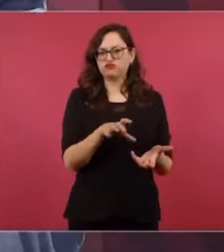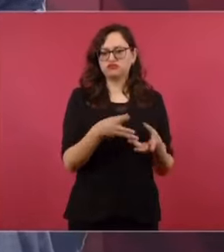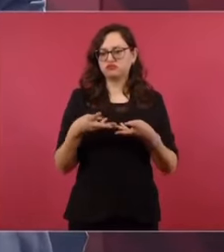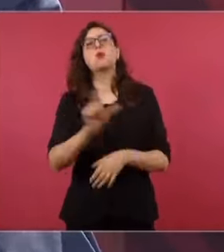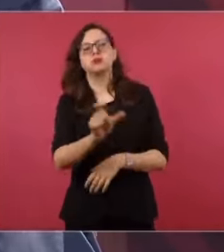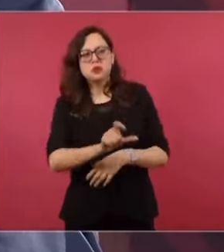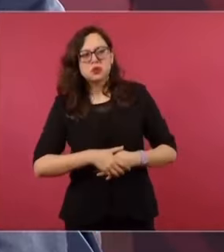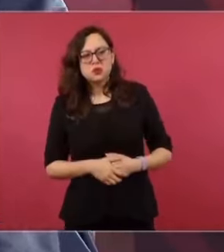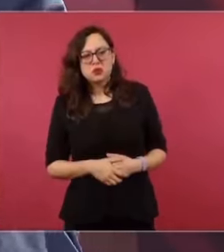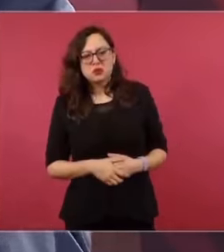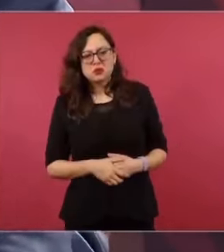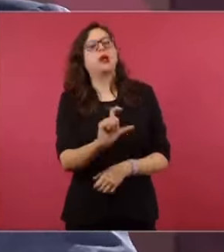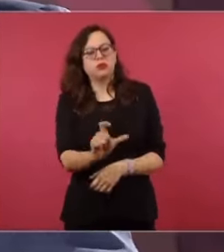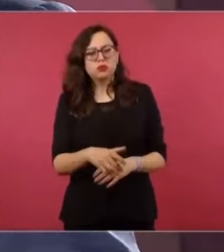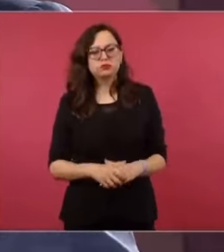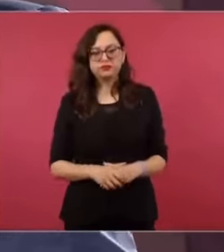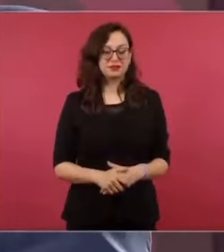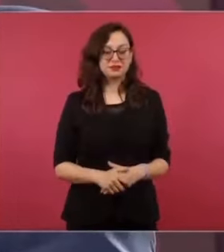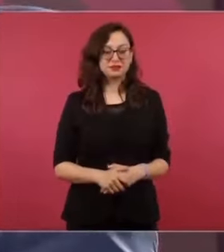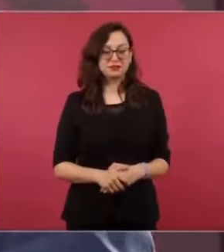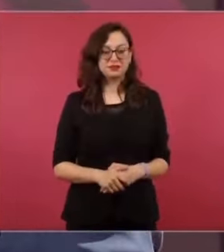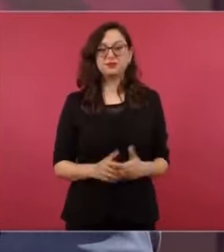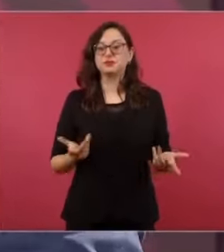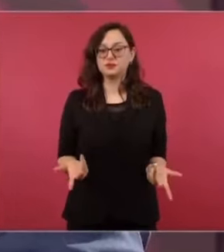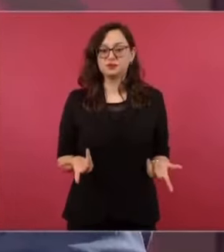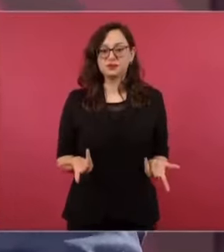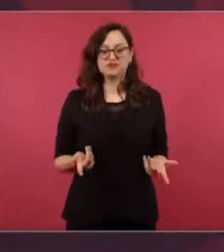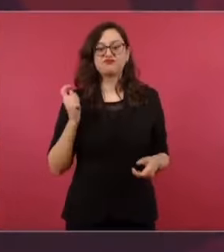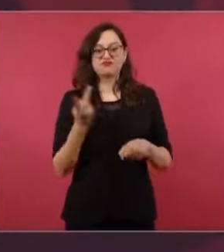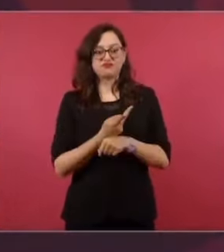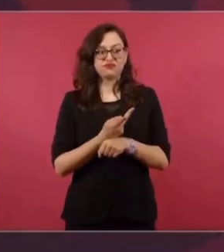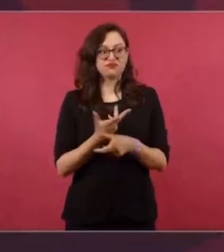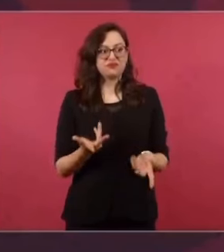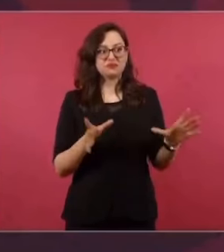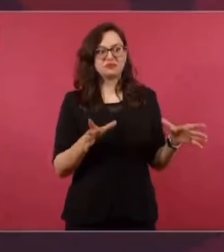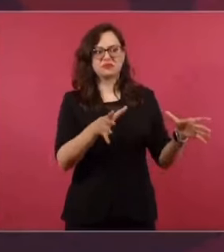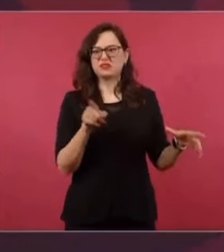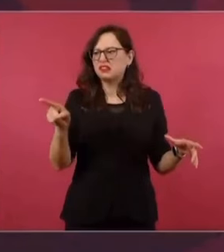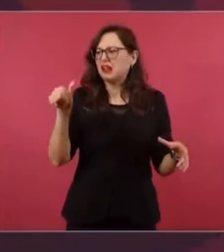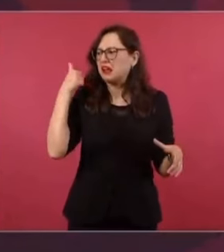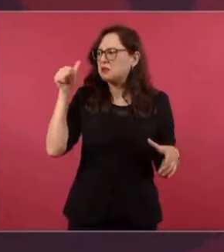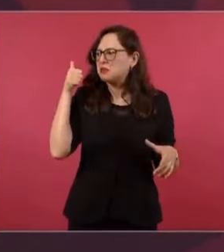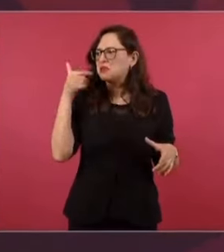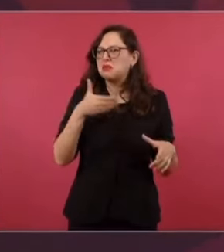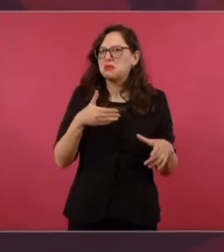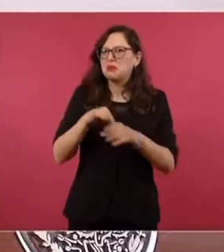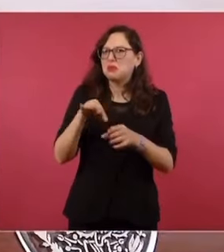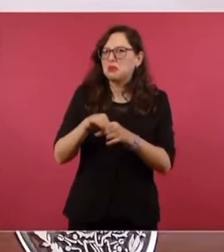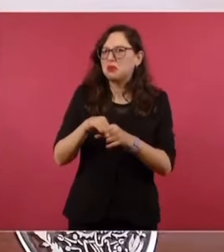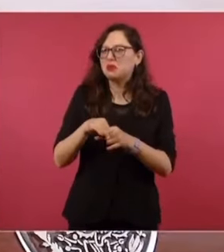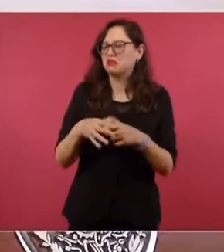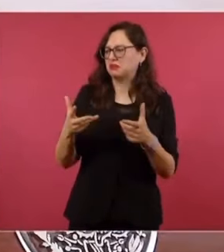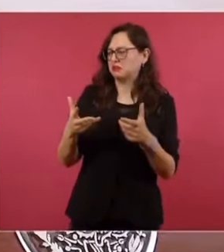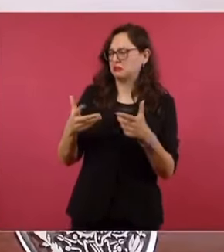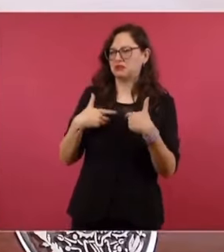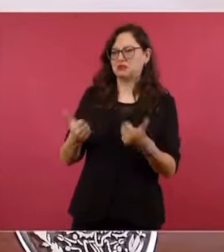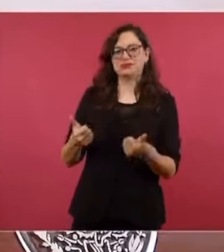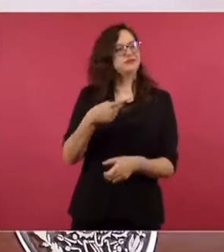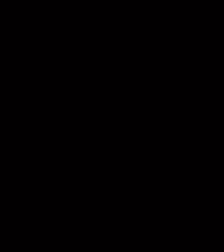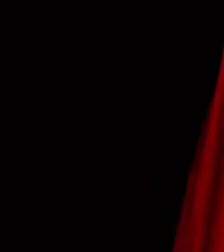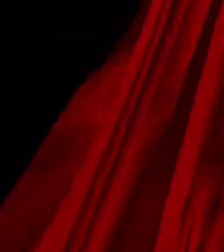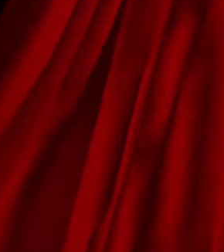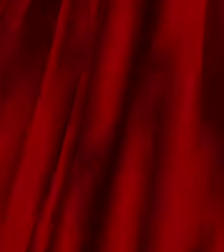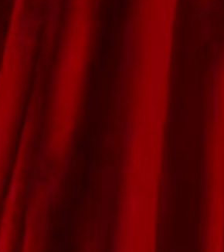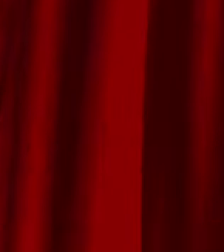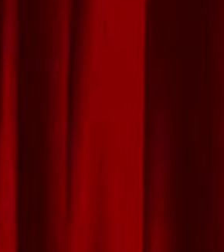30 mil millones en el fondén. Nunca. Entonces es un desconocimiento completo de la realidad, una falta de respeto al pueblo. el video.